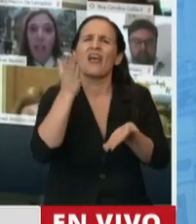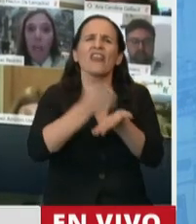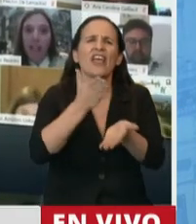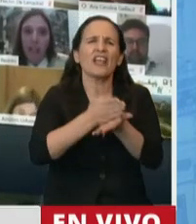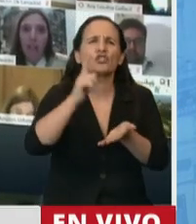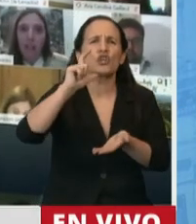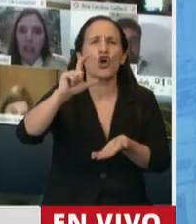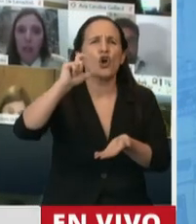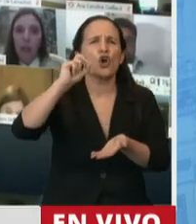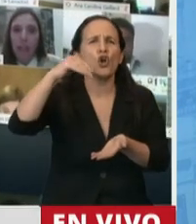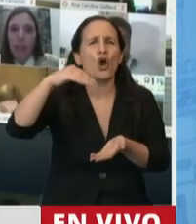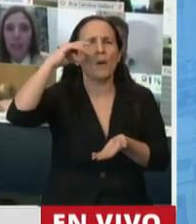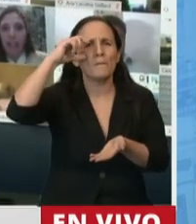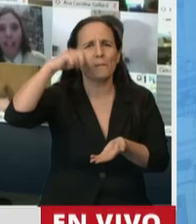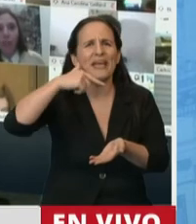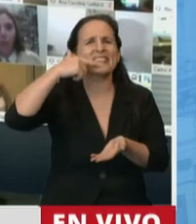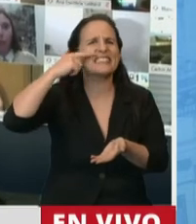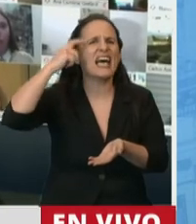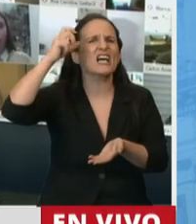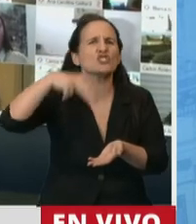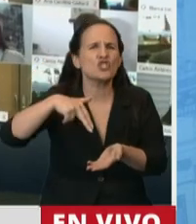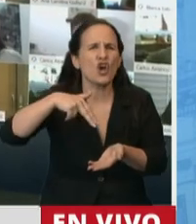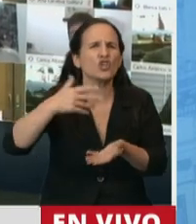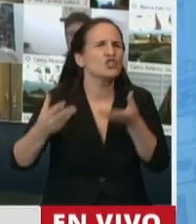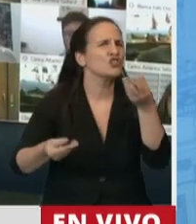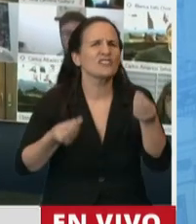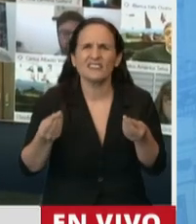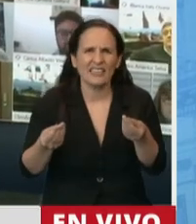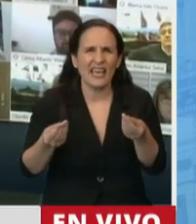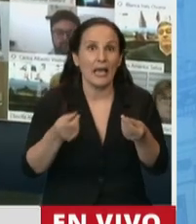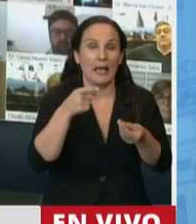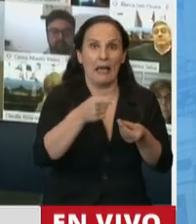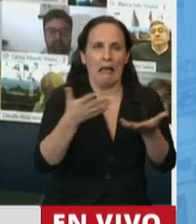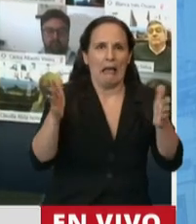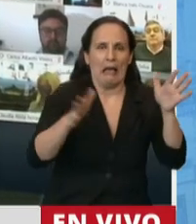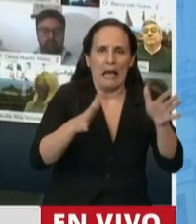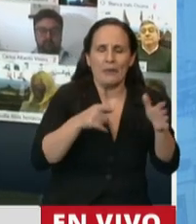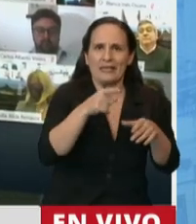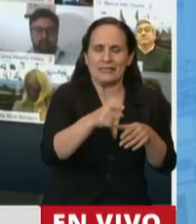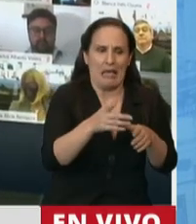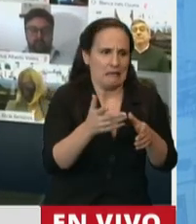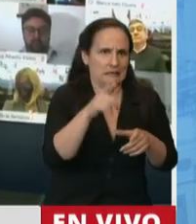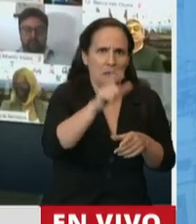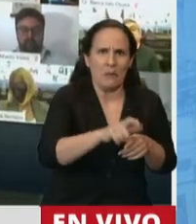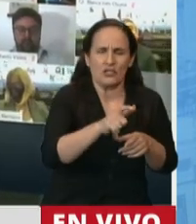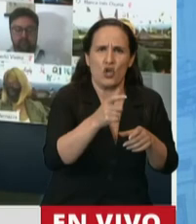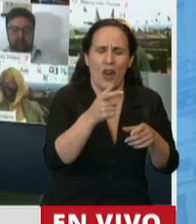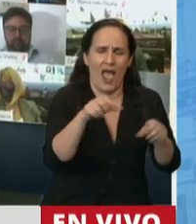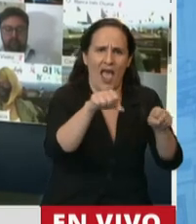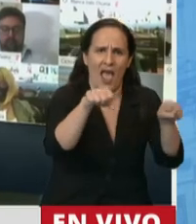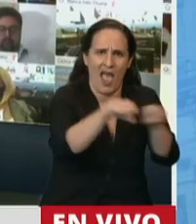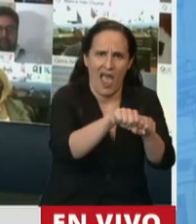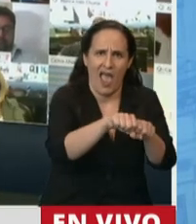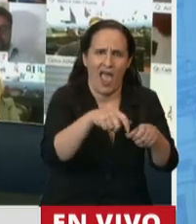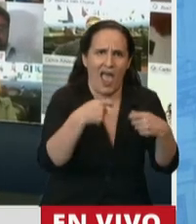manifestaron su preocupación. Hay trabajadores y trabajadoras que claramente no pueden hacerse cargo del nuevo gasto que le implica la conectividad.